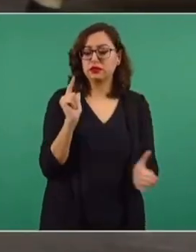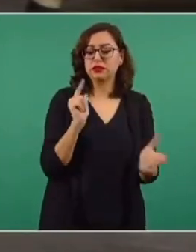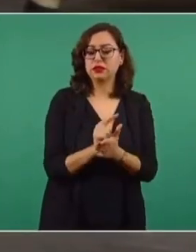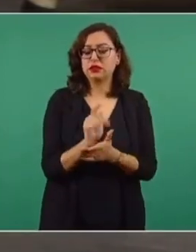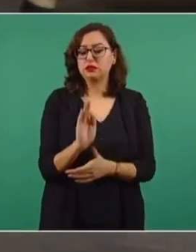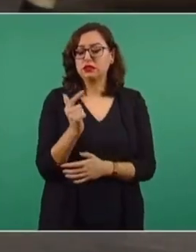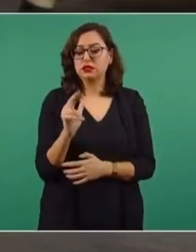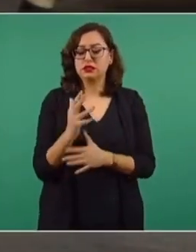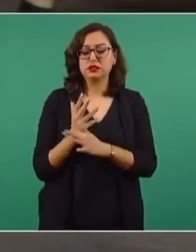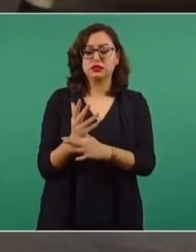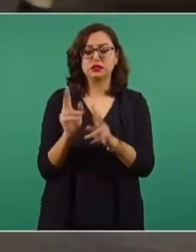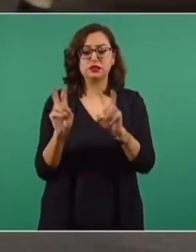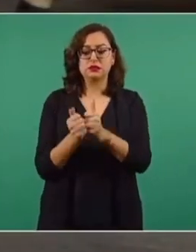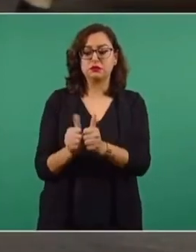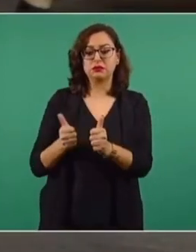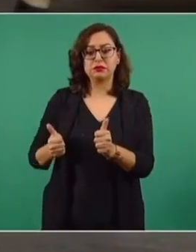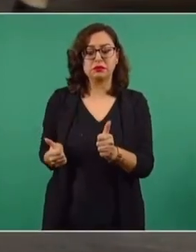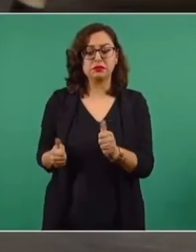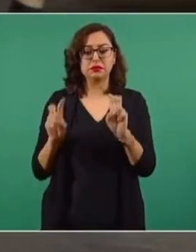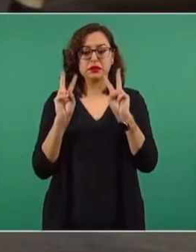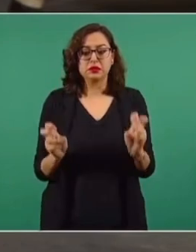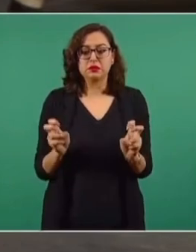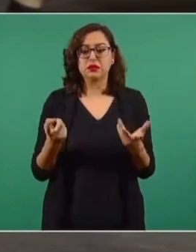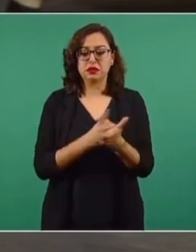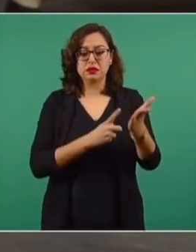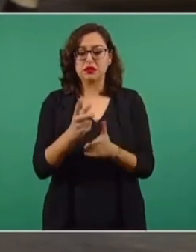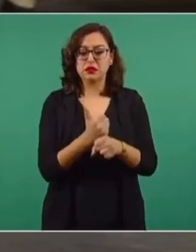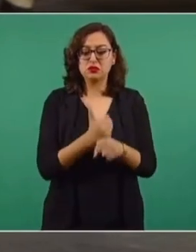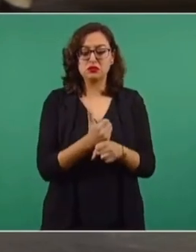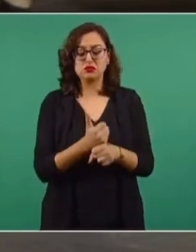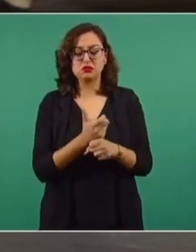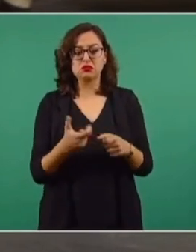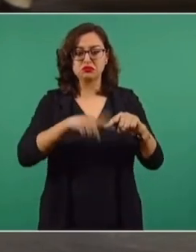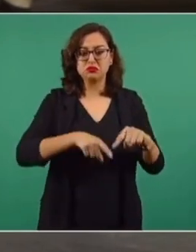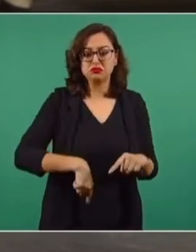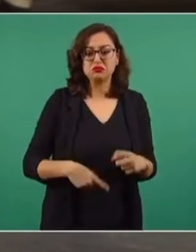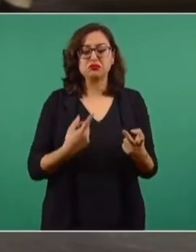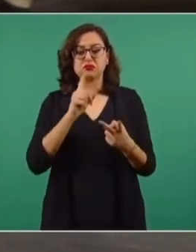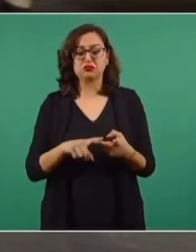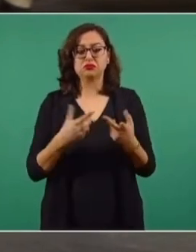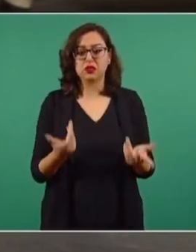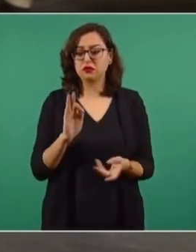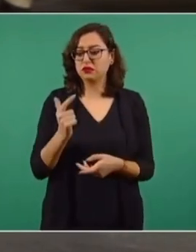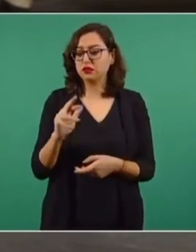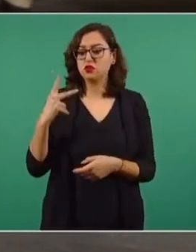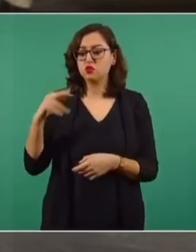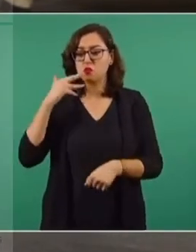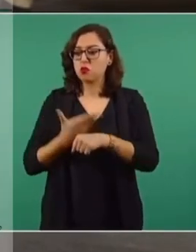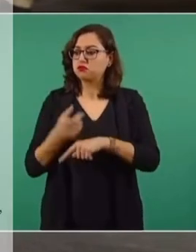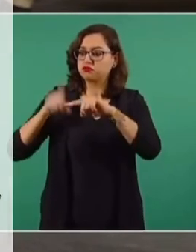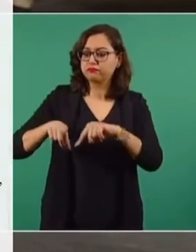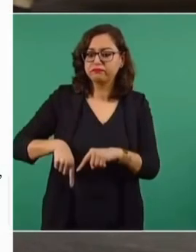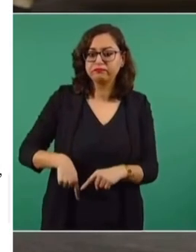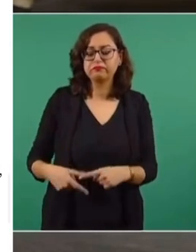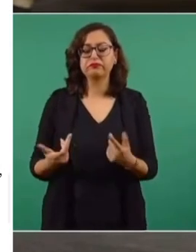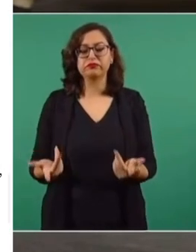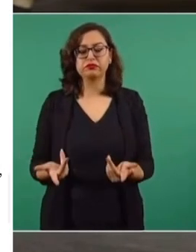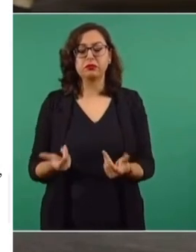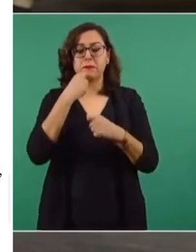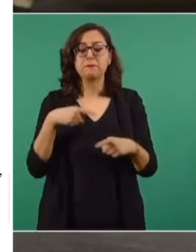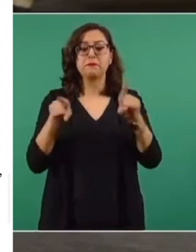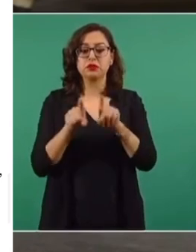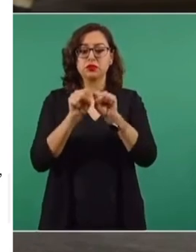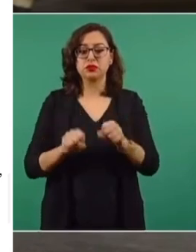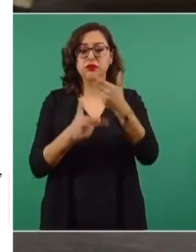la Fiscalía General de la República representa una regresión en diversas vías. Niega derechos de las víctimas frente al Ministerio Público, debilita la obligación de la Fiscalía General de la República frente a los mecanismos de derechos humanos,